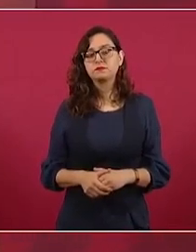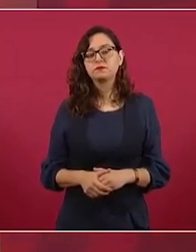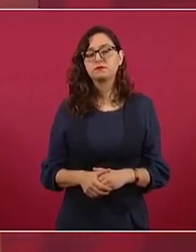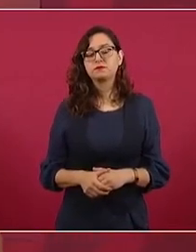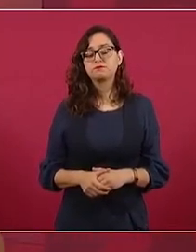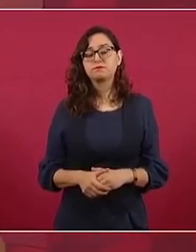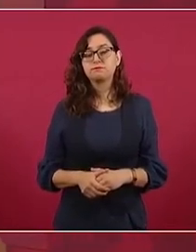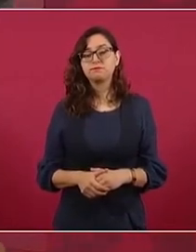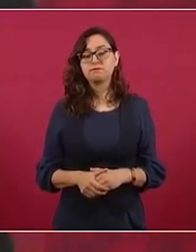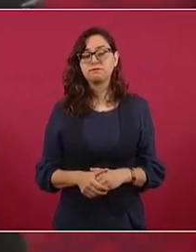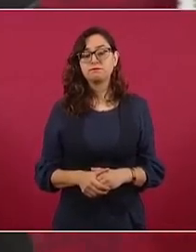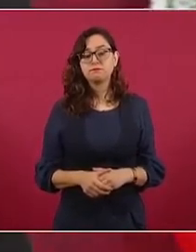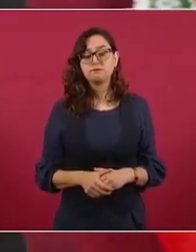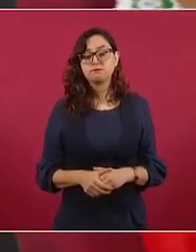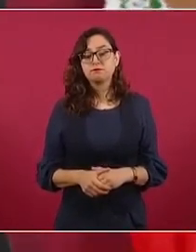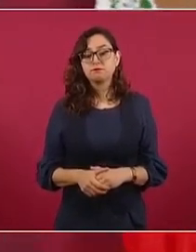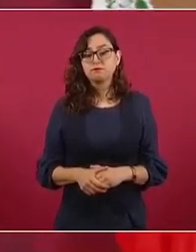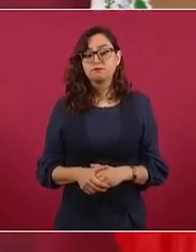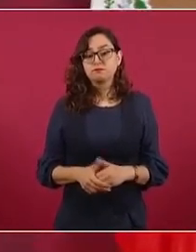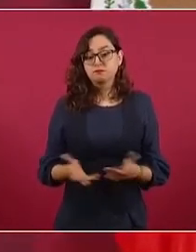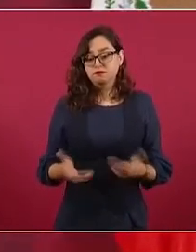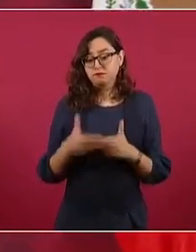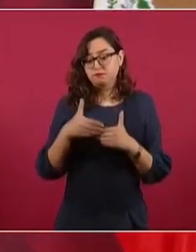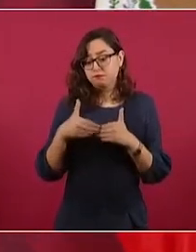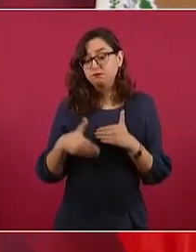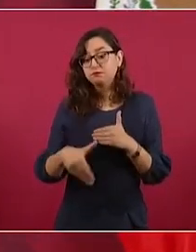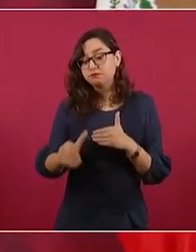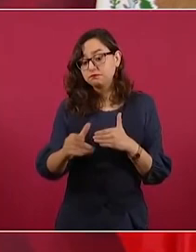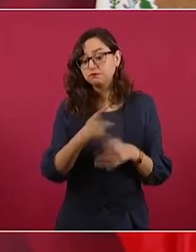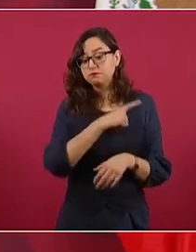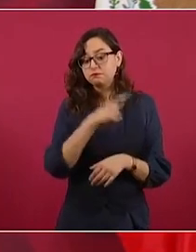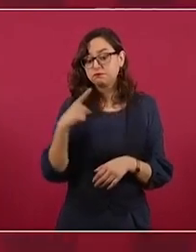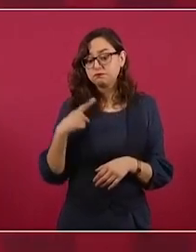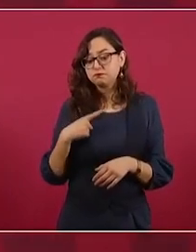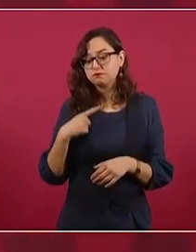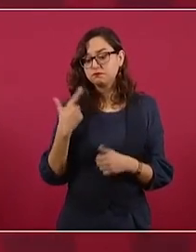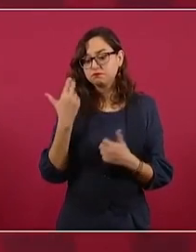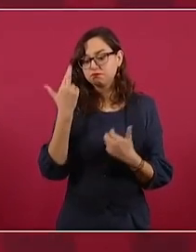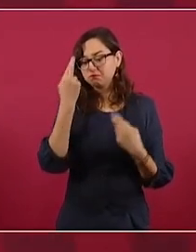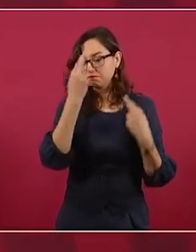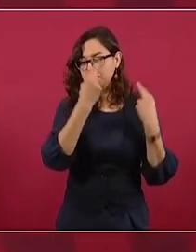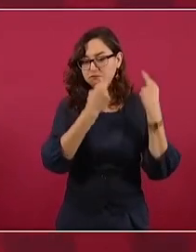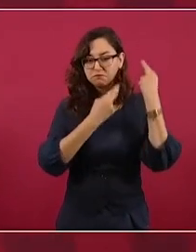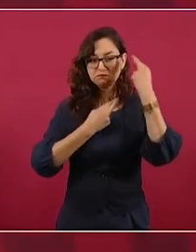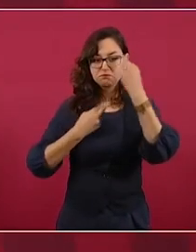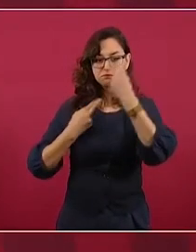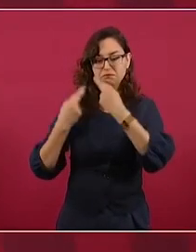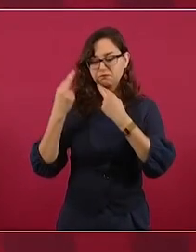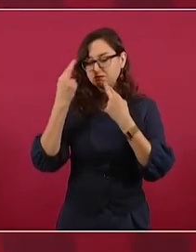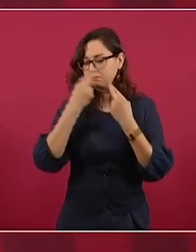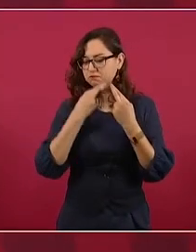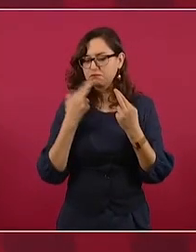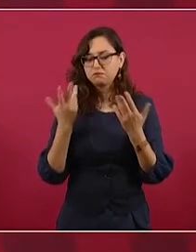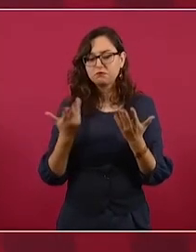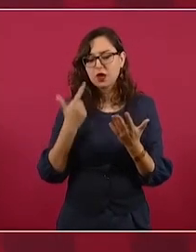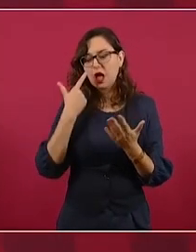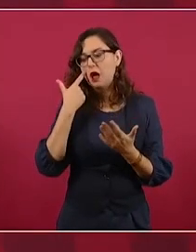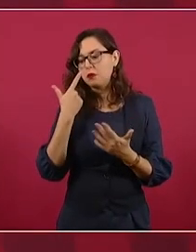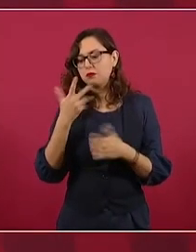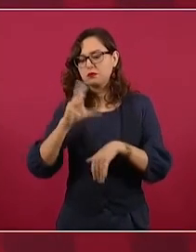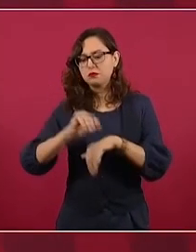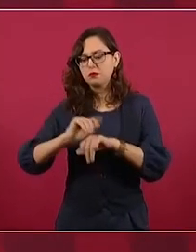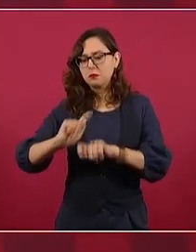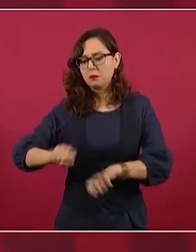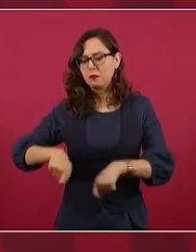revisar cómo están aplicando la concesión,